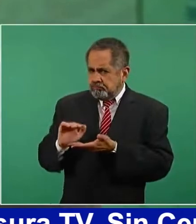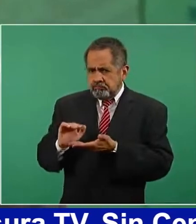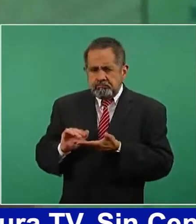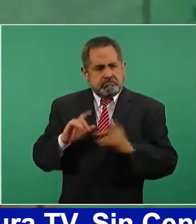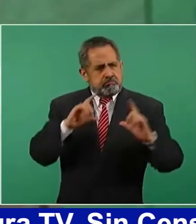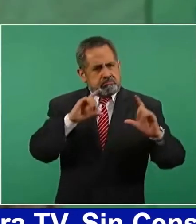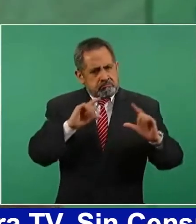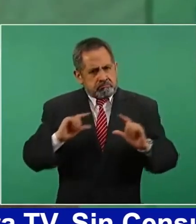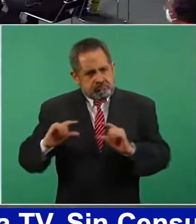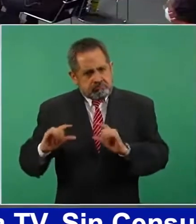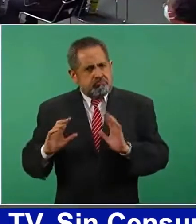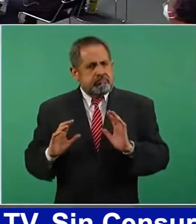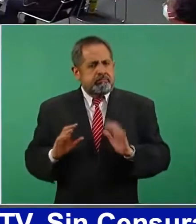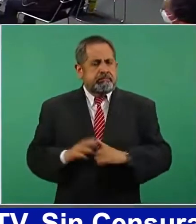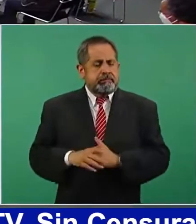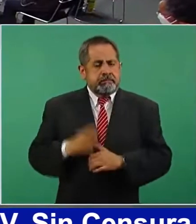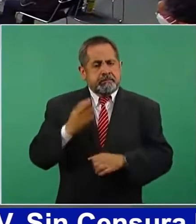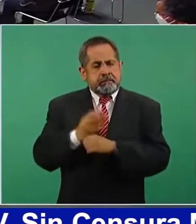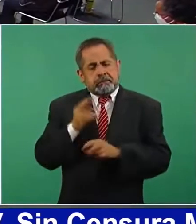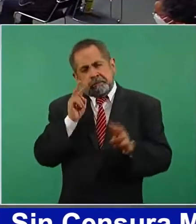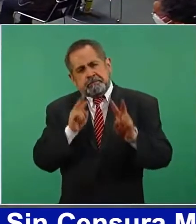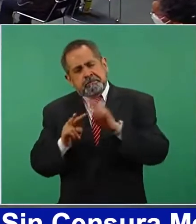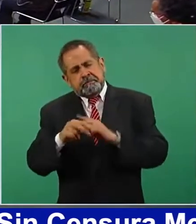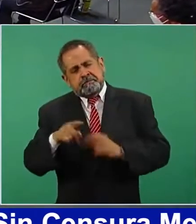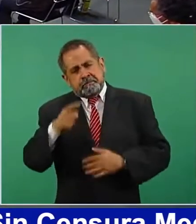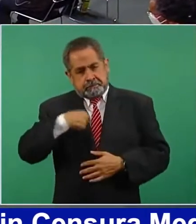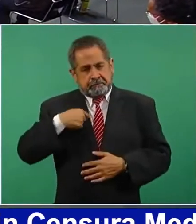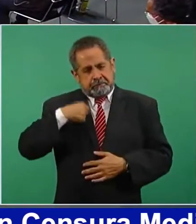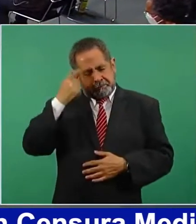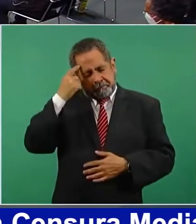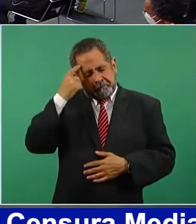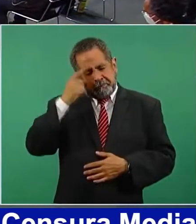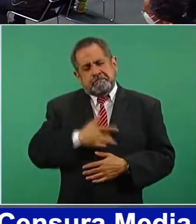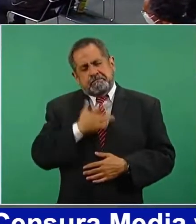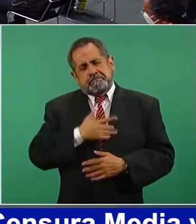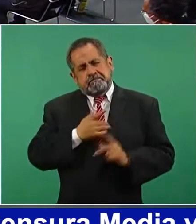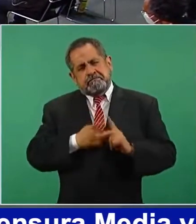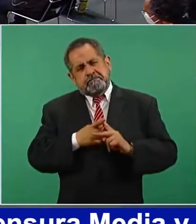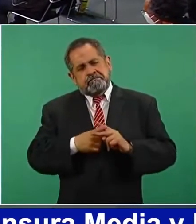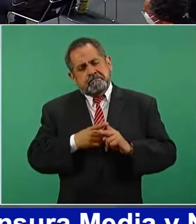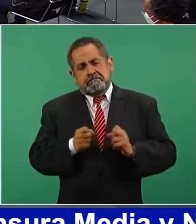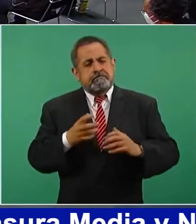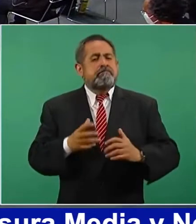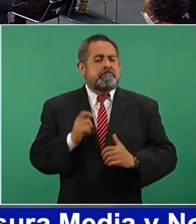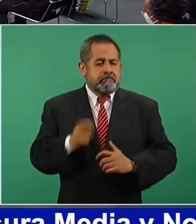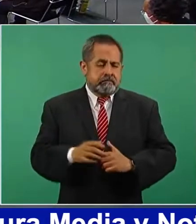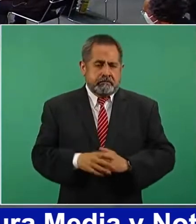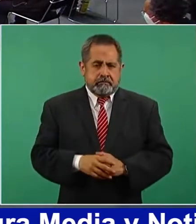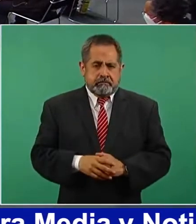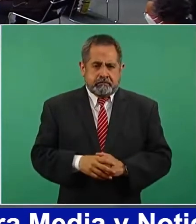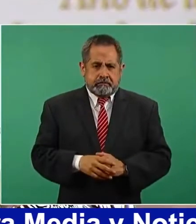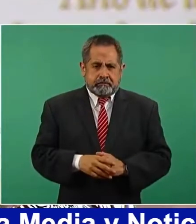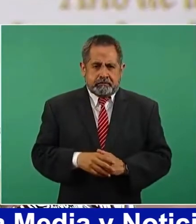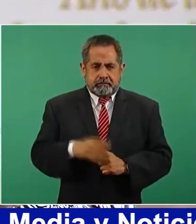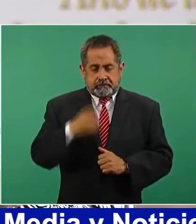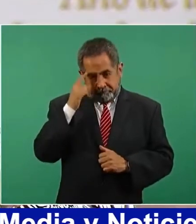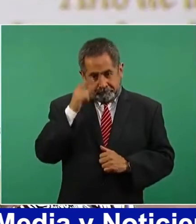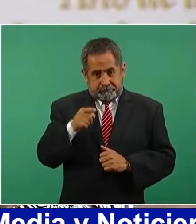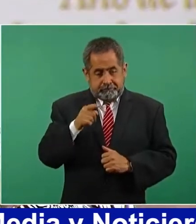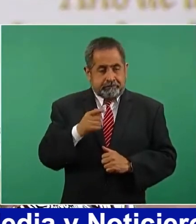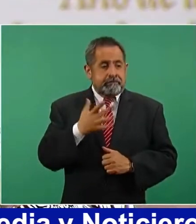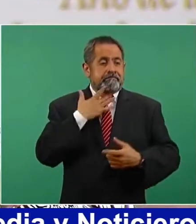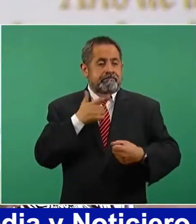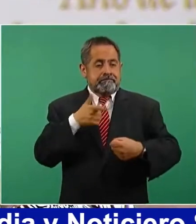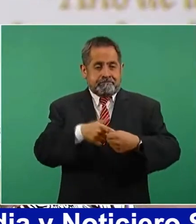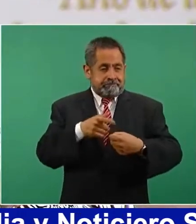Ahorita estaba yo haciendo cuentas de que nada más por no permitir el